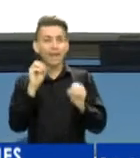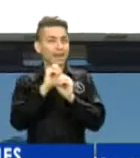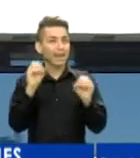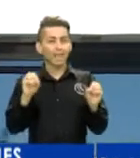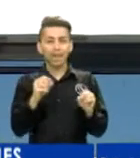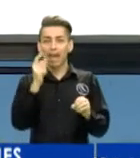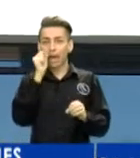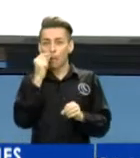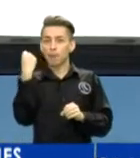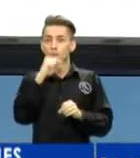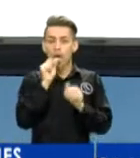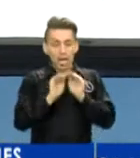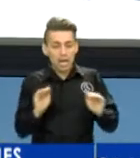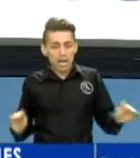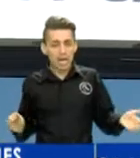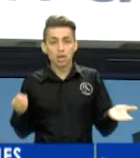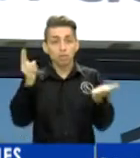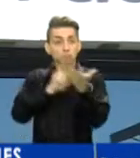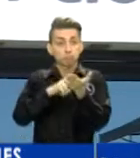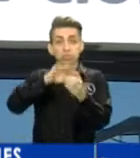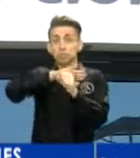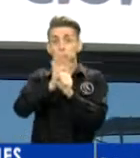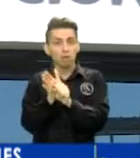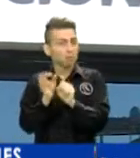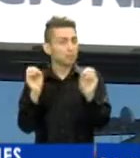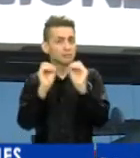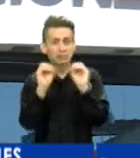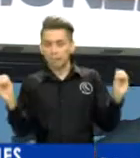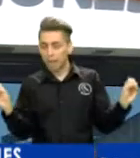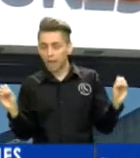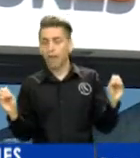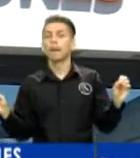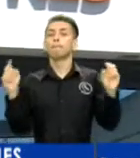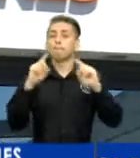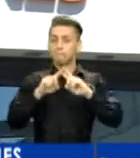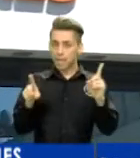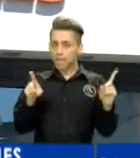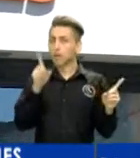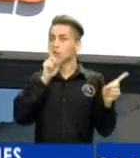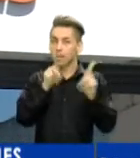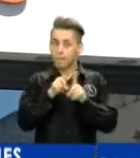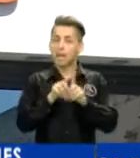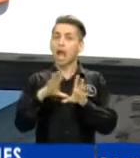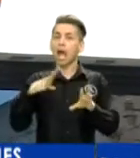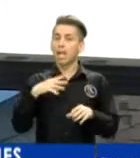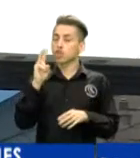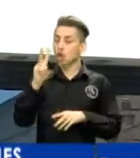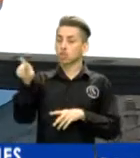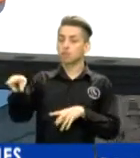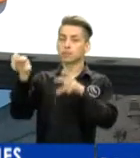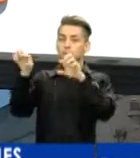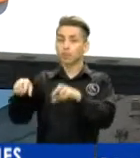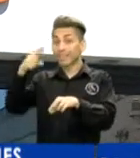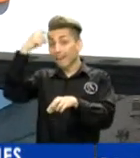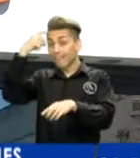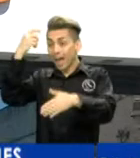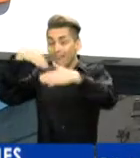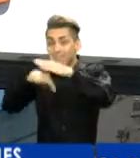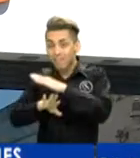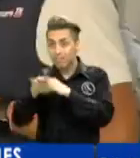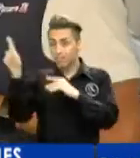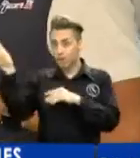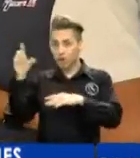adolescente infectado por coronavirus. Sin embargo, existen dos casos positivos de empleados de esa dependencia del